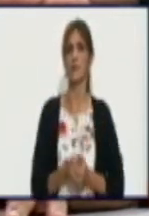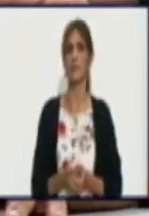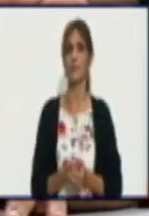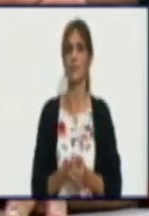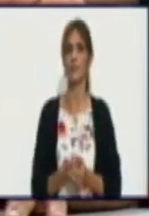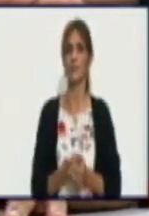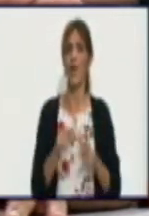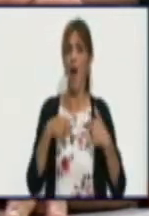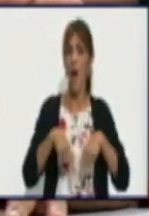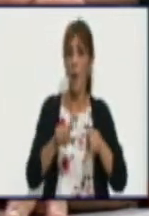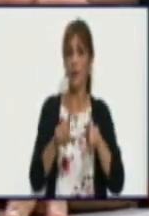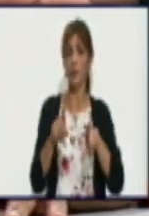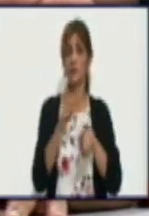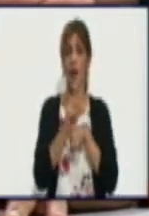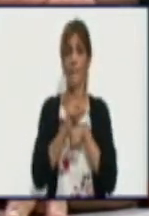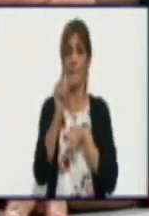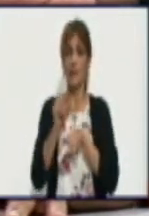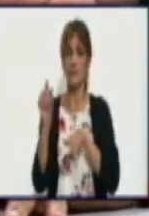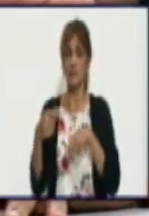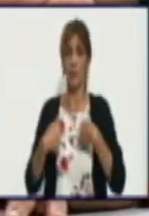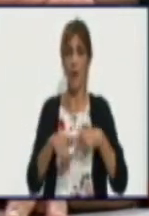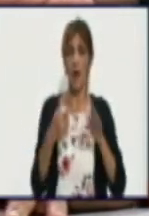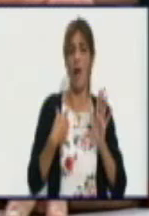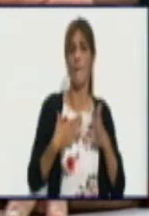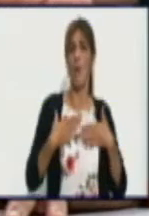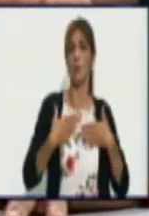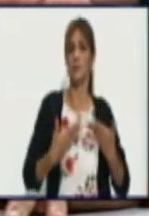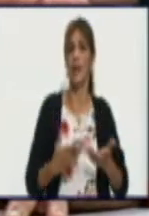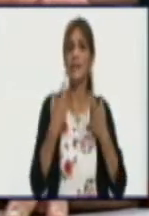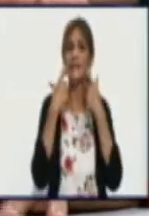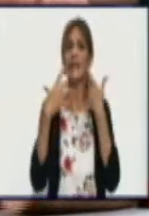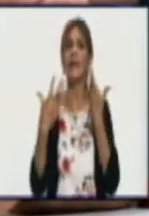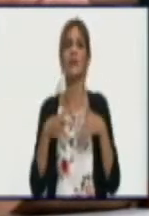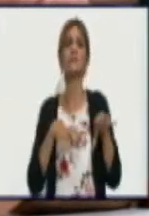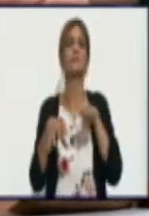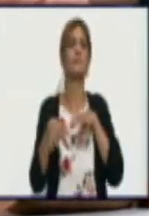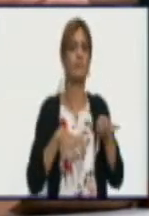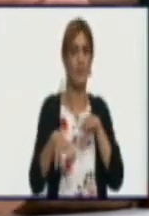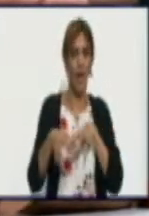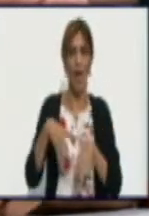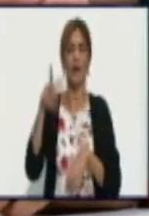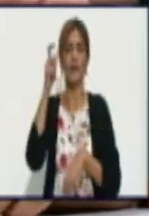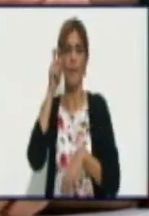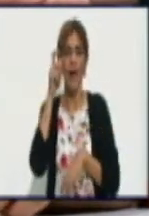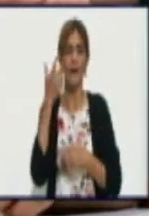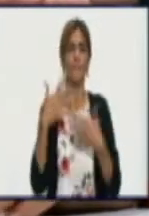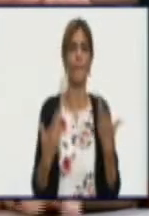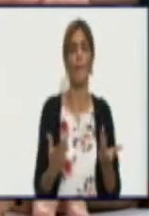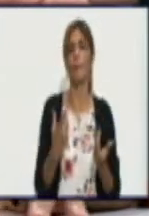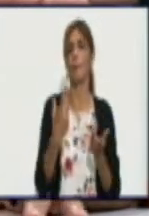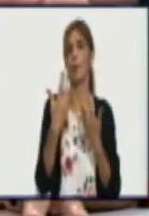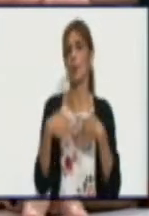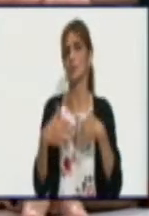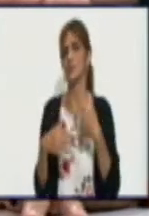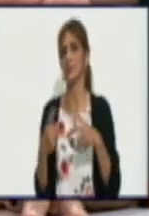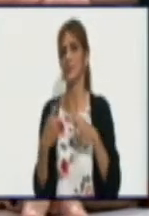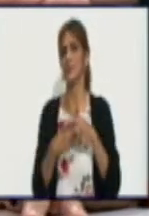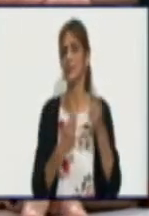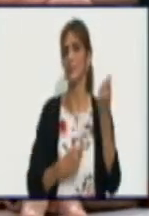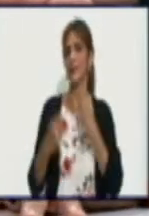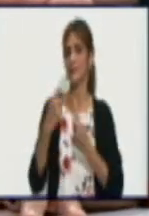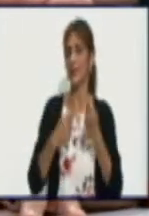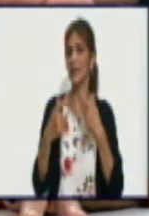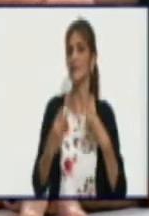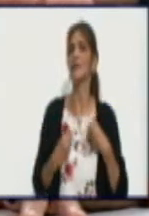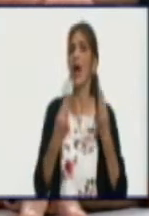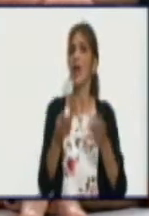la crianza, reconocer la pertenencia y estimular el esfuerzo del producir y vender, brindar a la población productos cárnicos